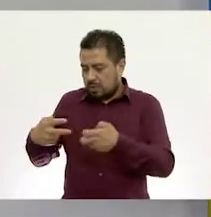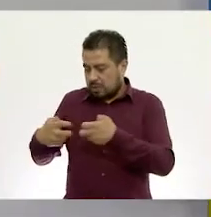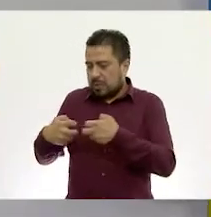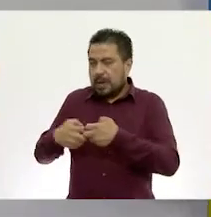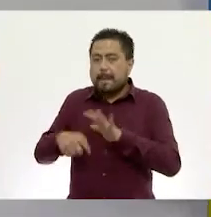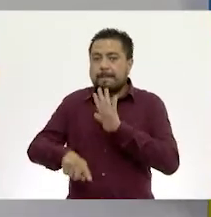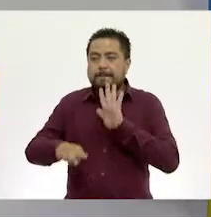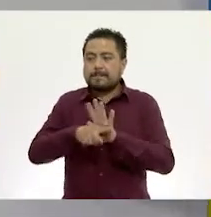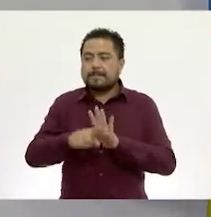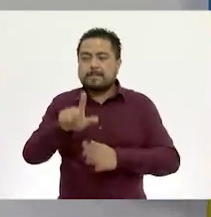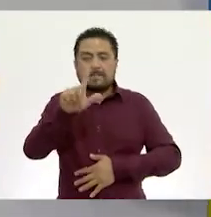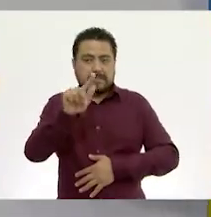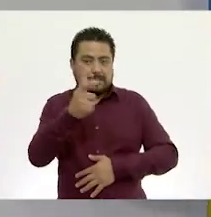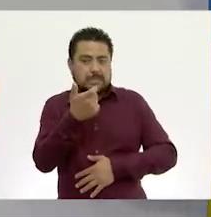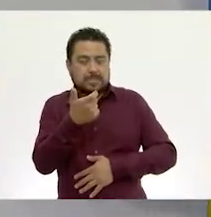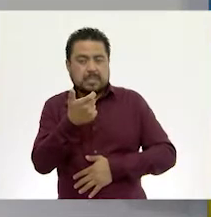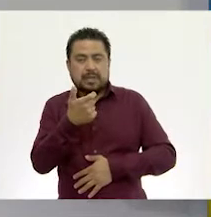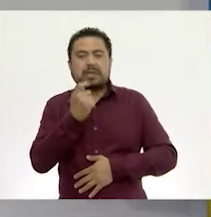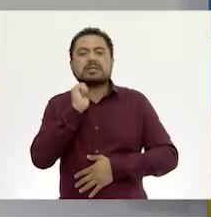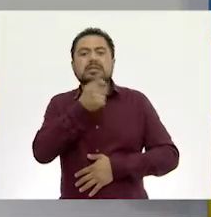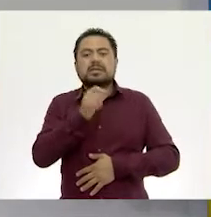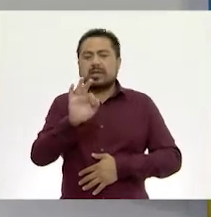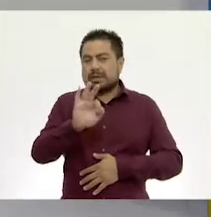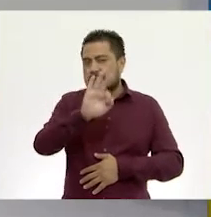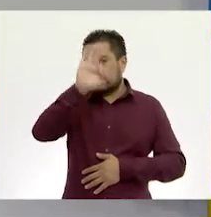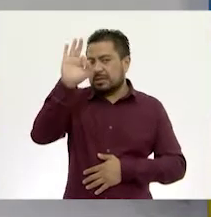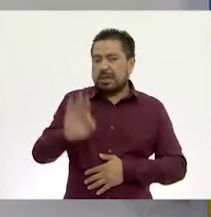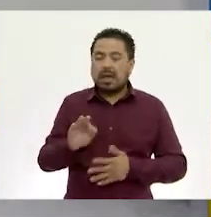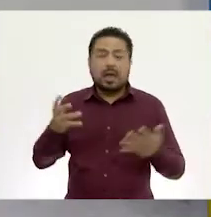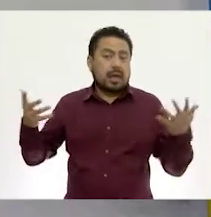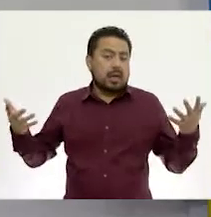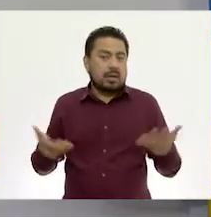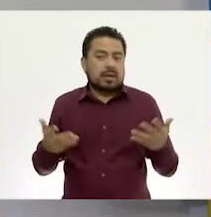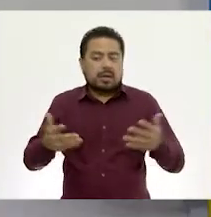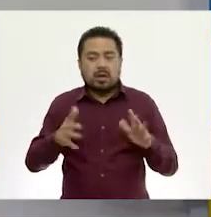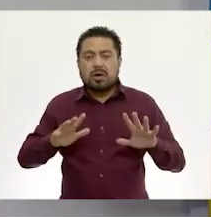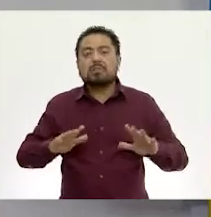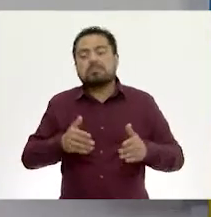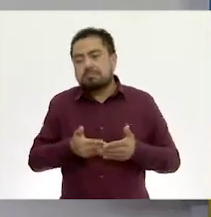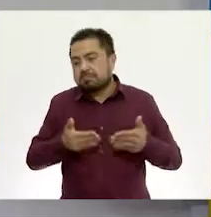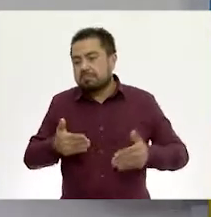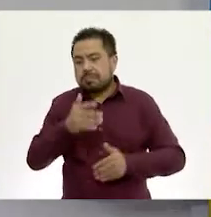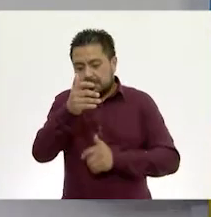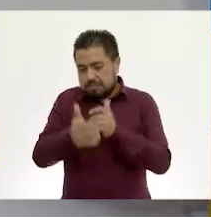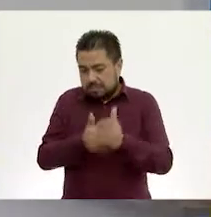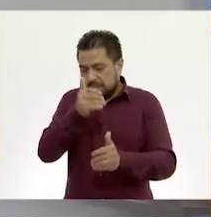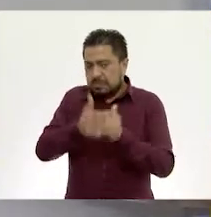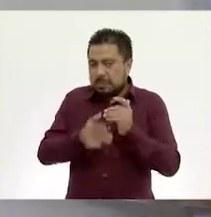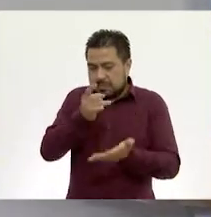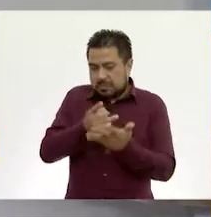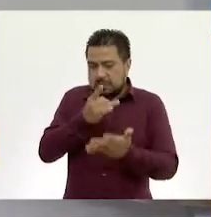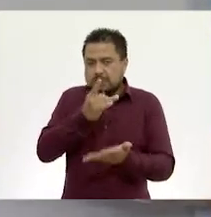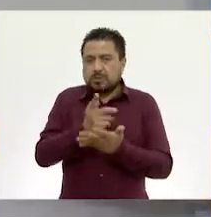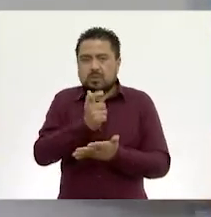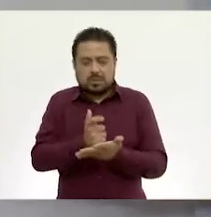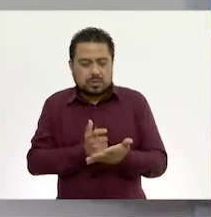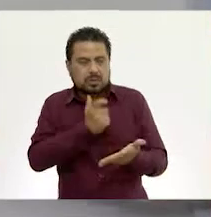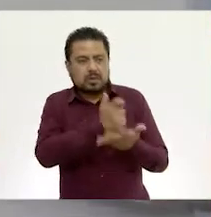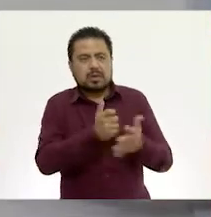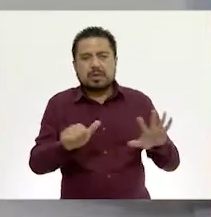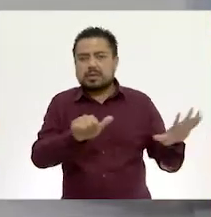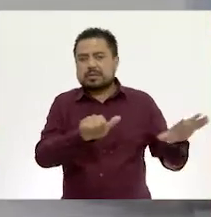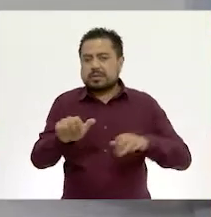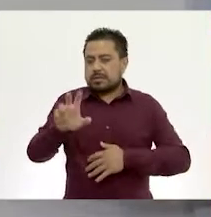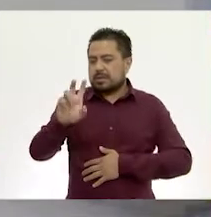menos 70 pesos, que es el descuento que se le va a hacer. Entonces, al final, lo único que se va a pagar son estos